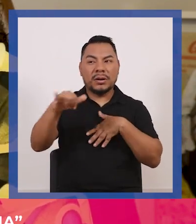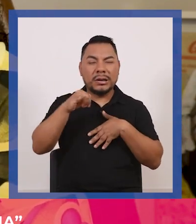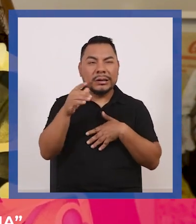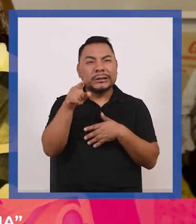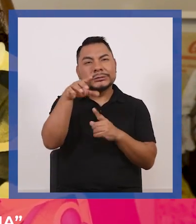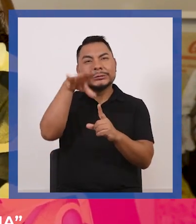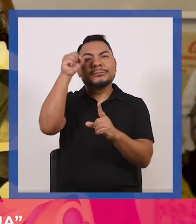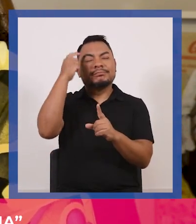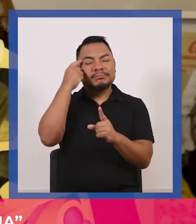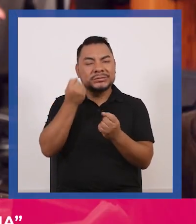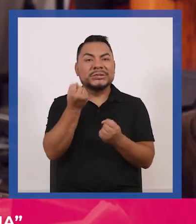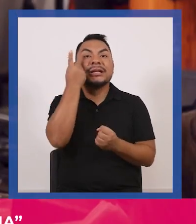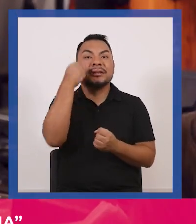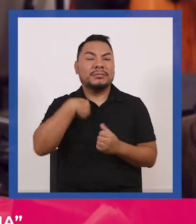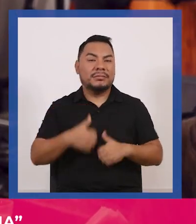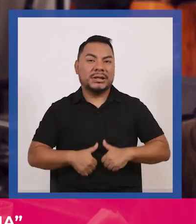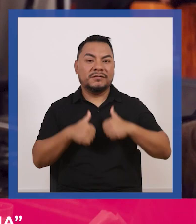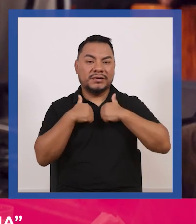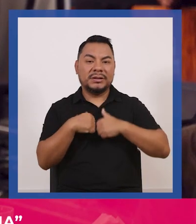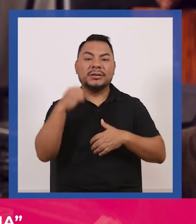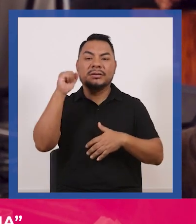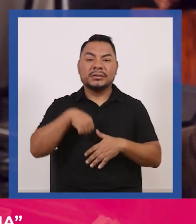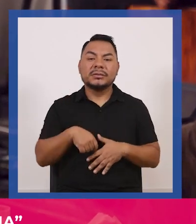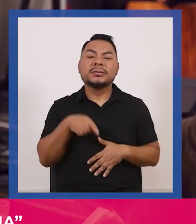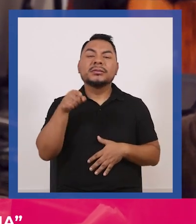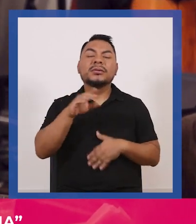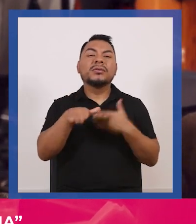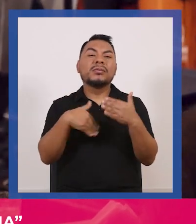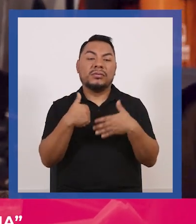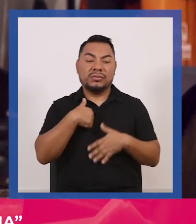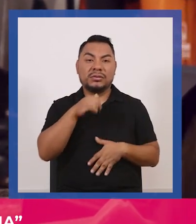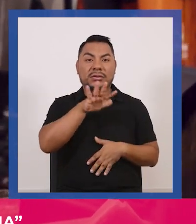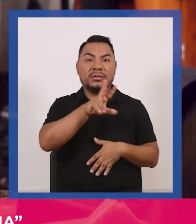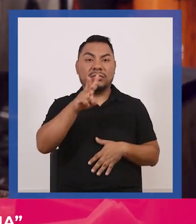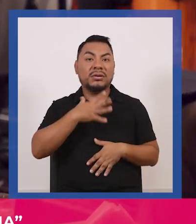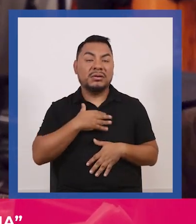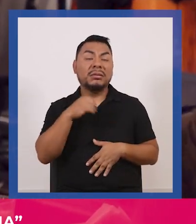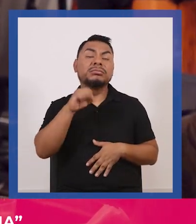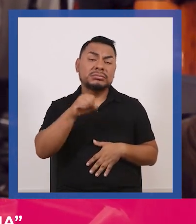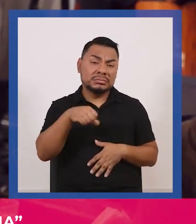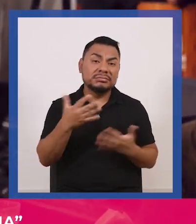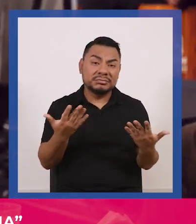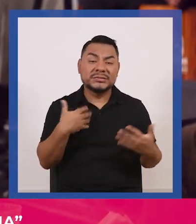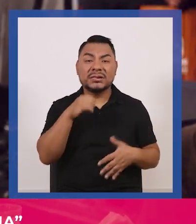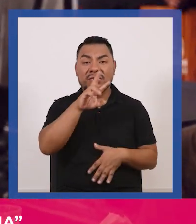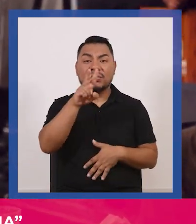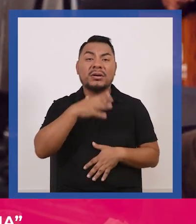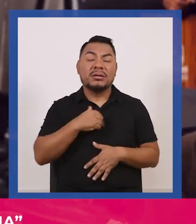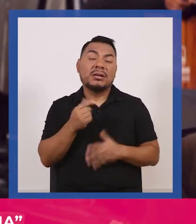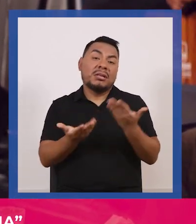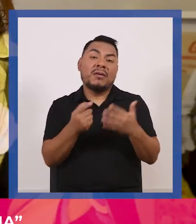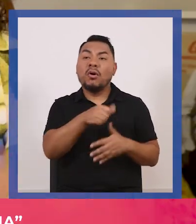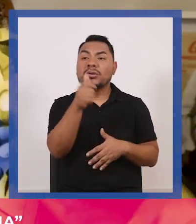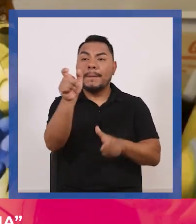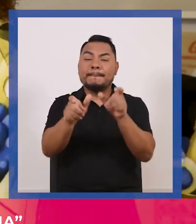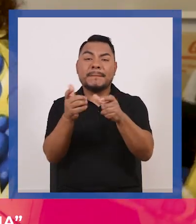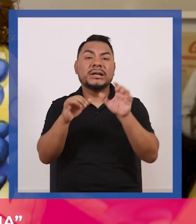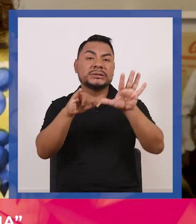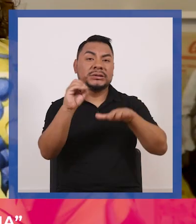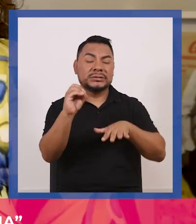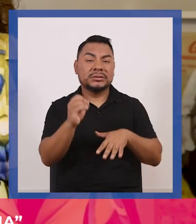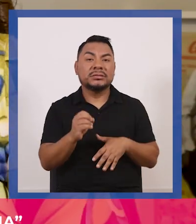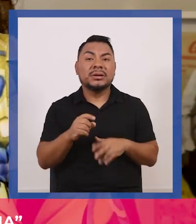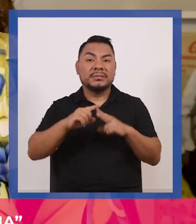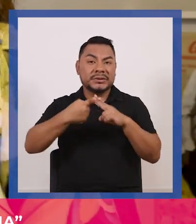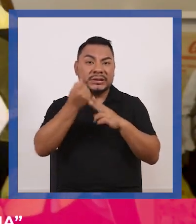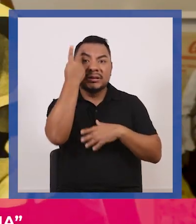hoy mismo en mi vida ¿no? sí pues tú me dirás Evelyn con 52 años sí pues con 52 seguramente que otros a los 60